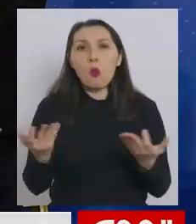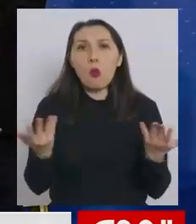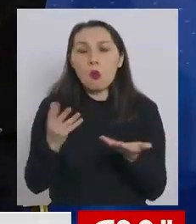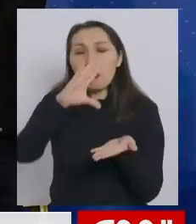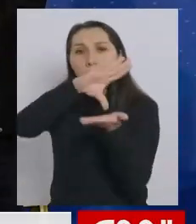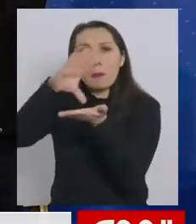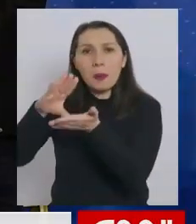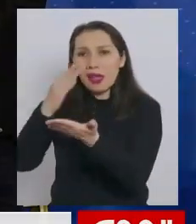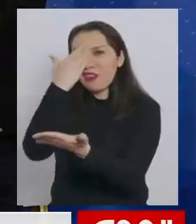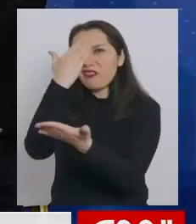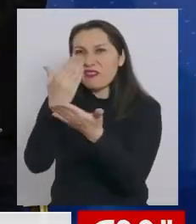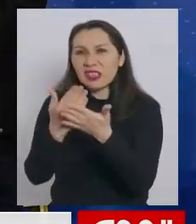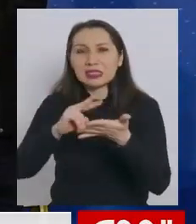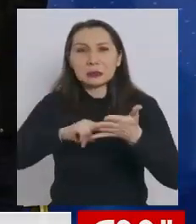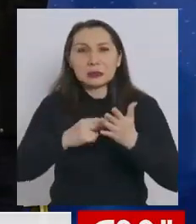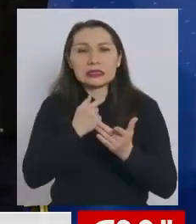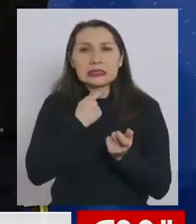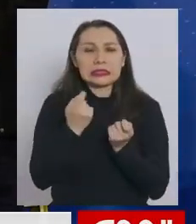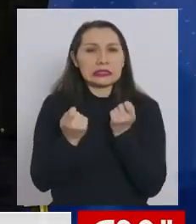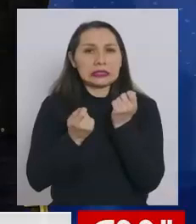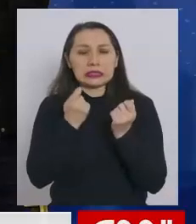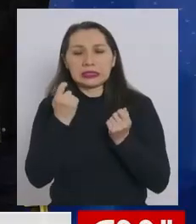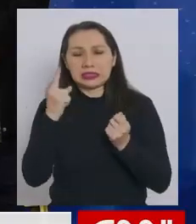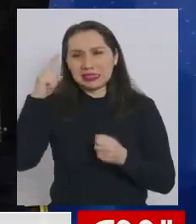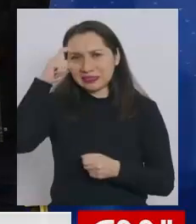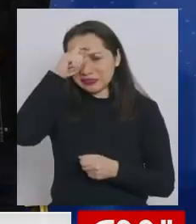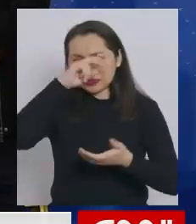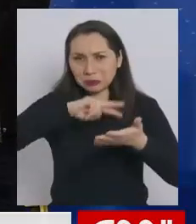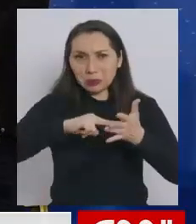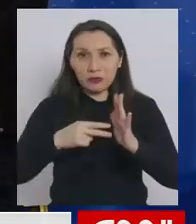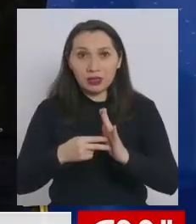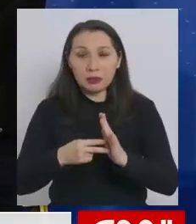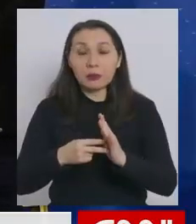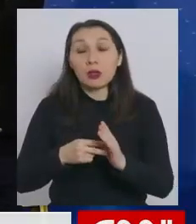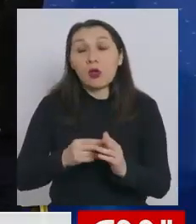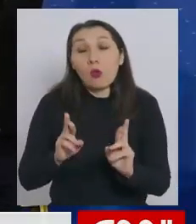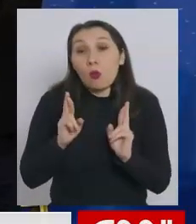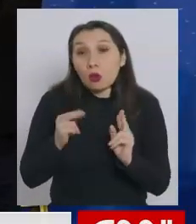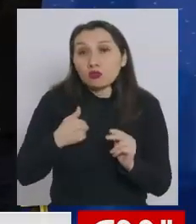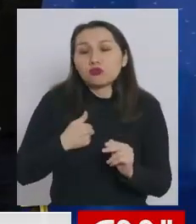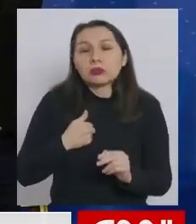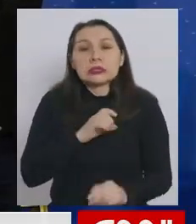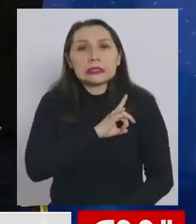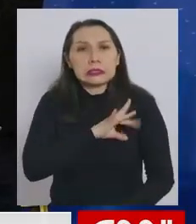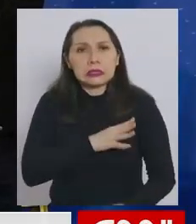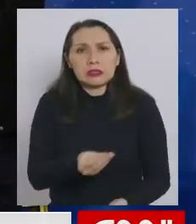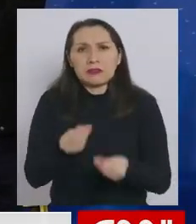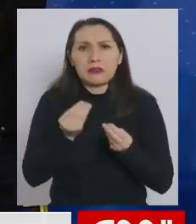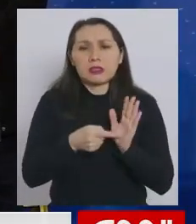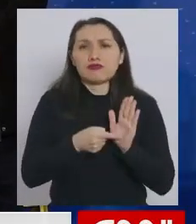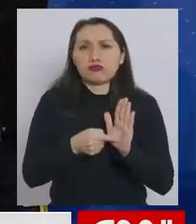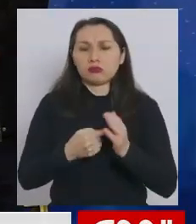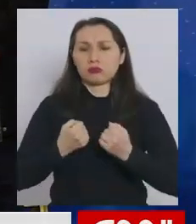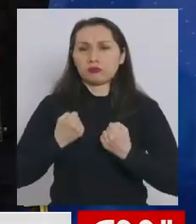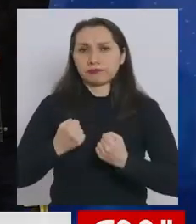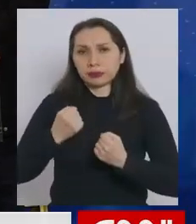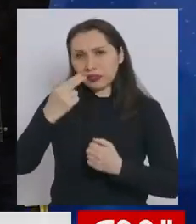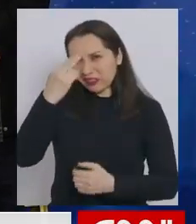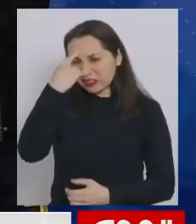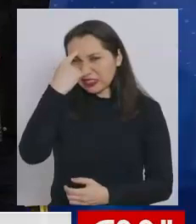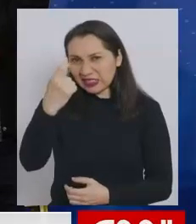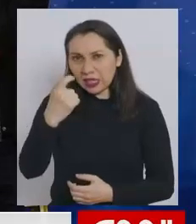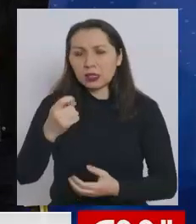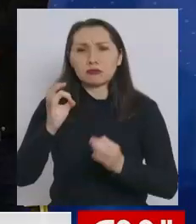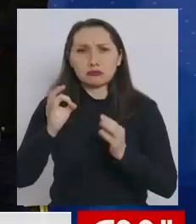países se enfrentaron a estas crisis, estos tiempos de adversidad. Yo espero que Chile salga bien parado porque va a ser un país que enfrentó con seriedad y con